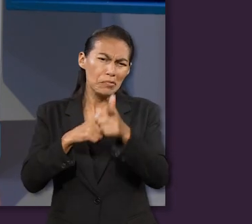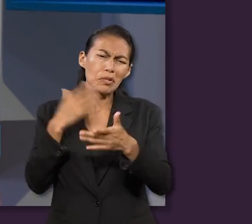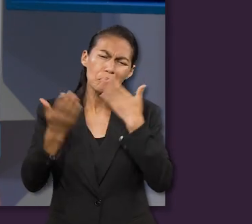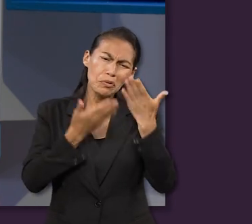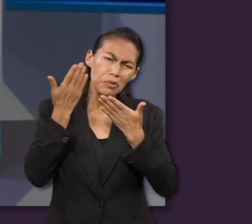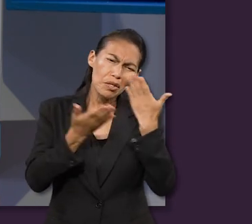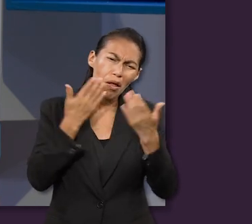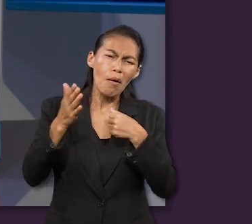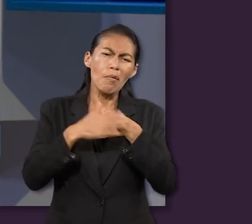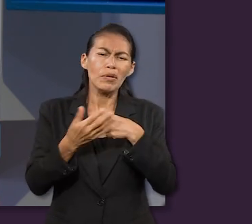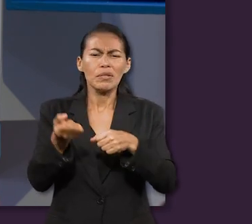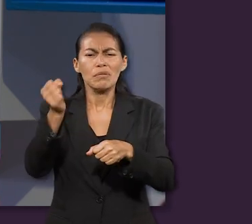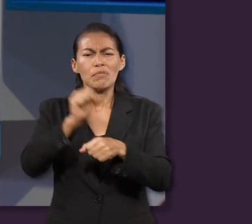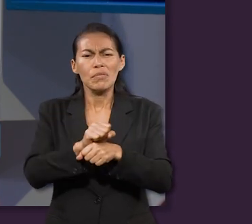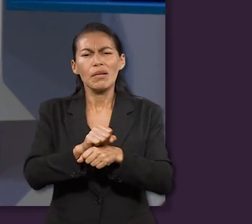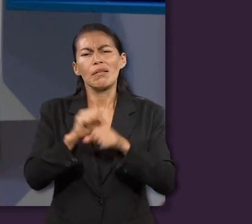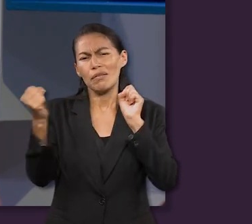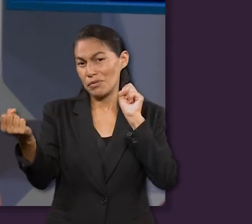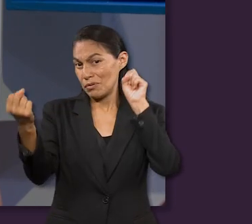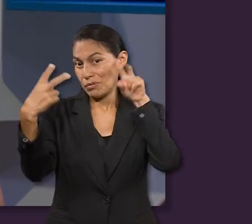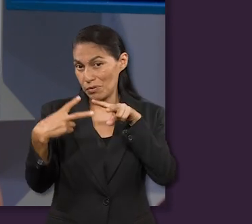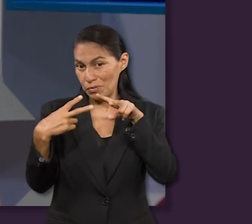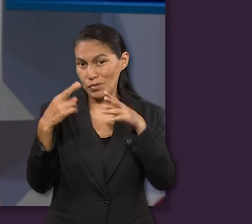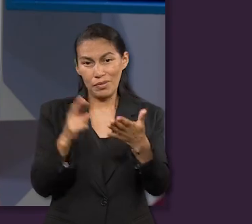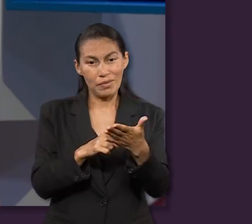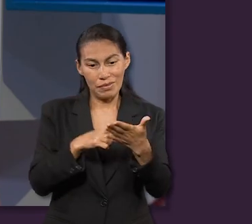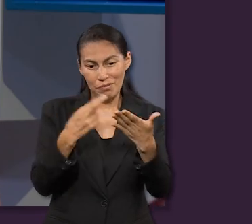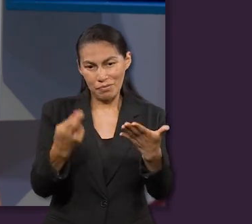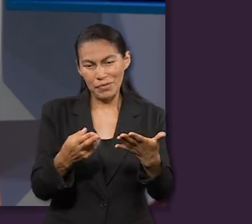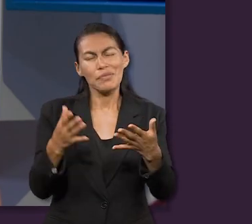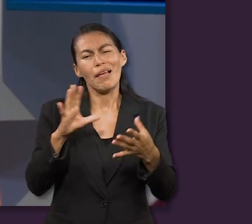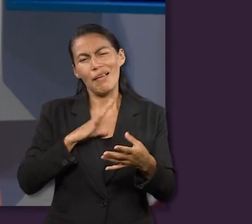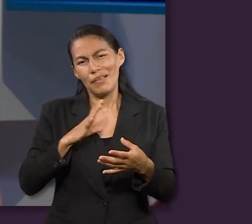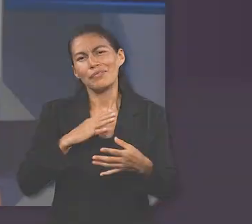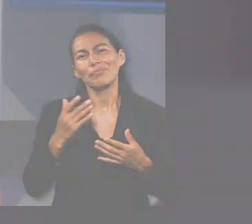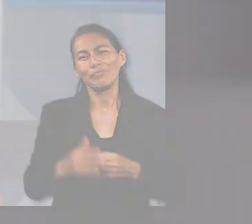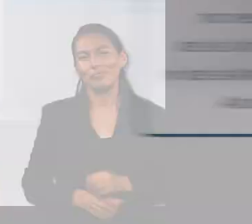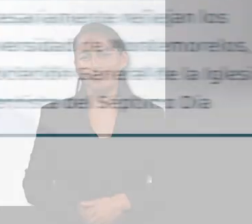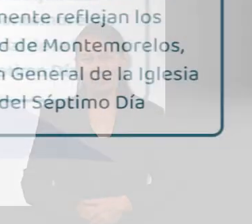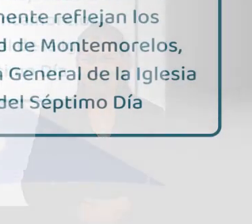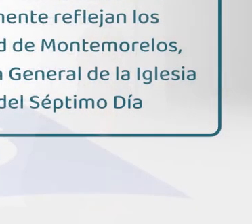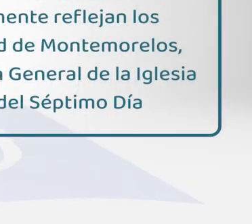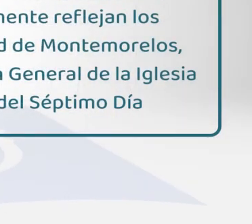veamos juntos durante la siguiente semana y podamos tener nuestro repaso.